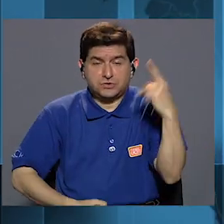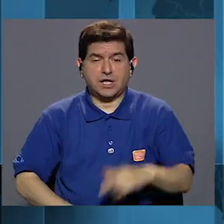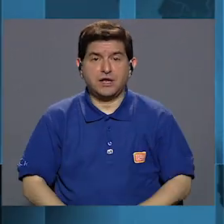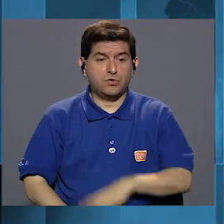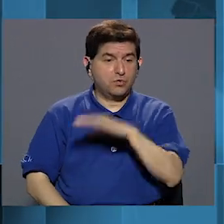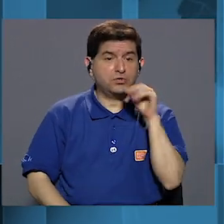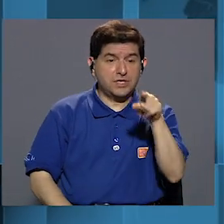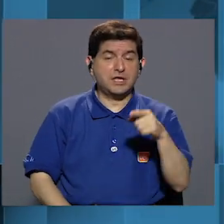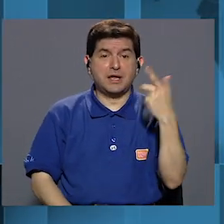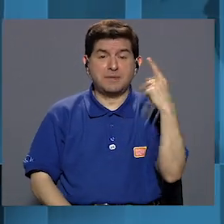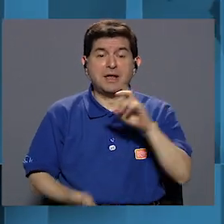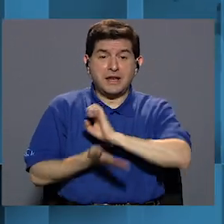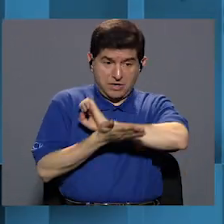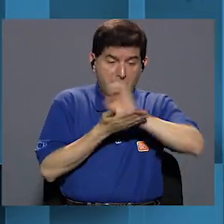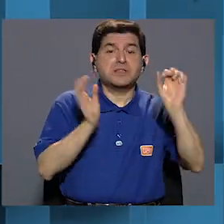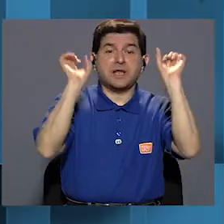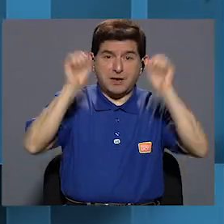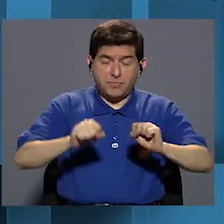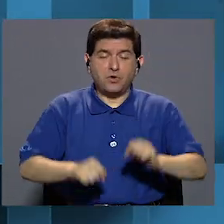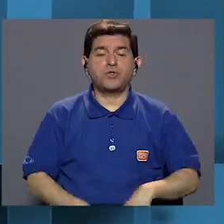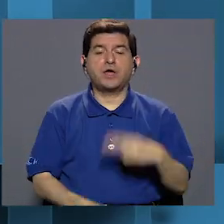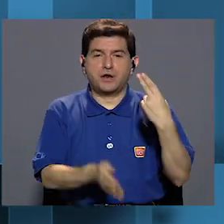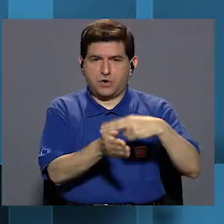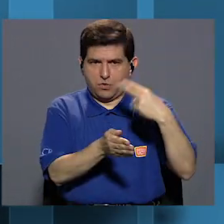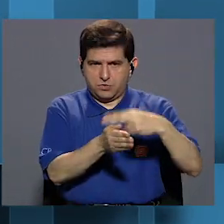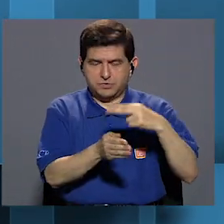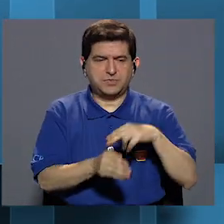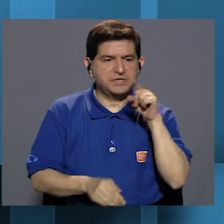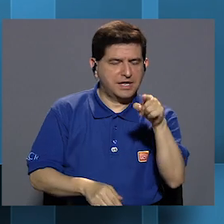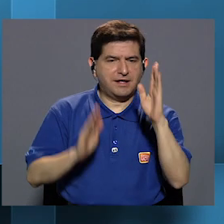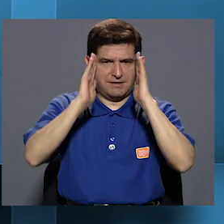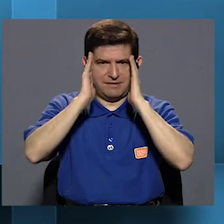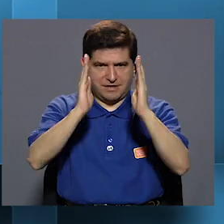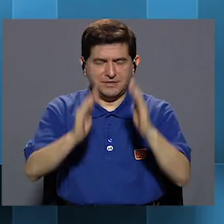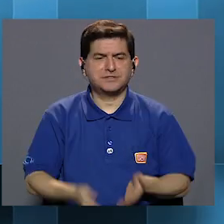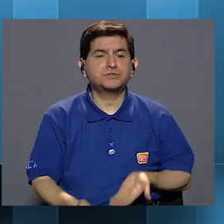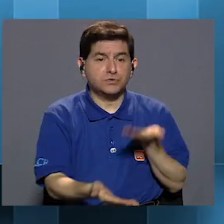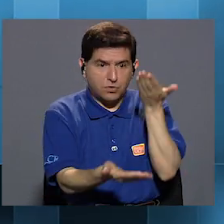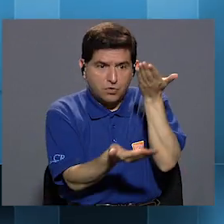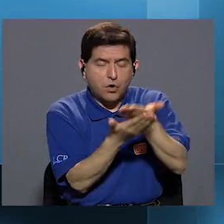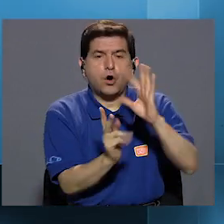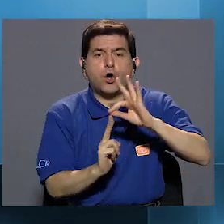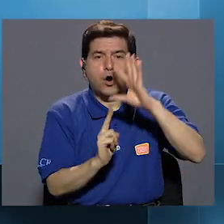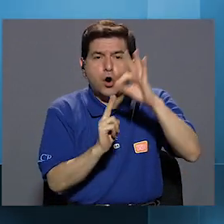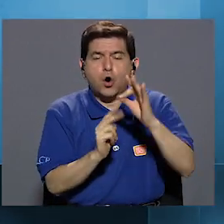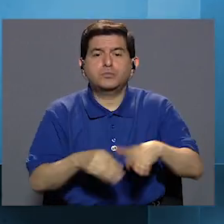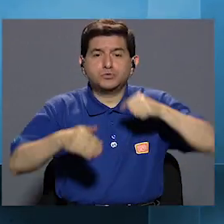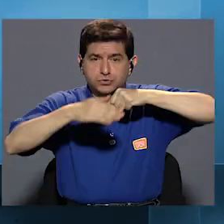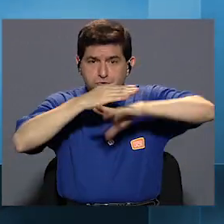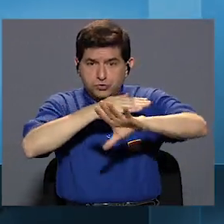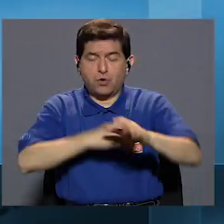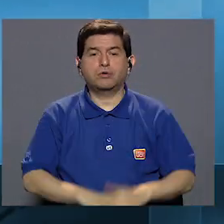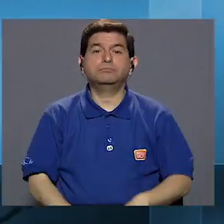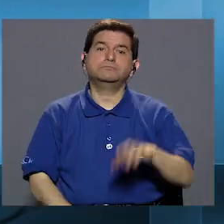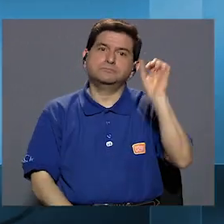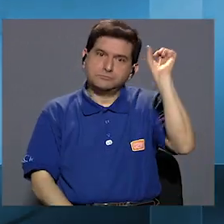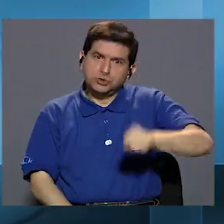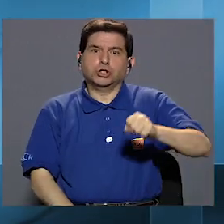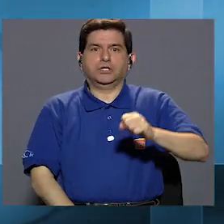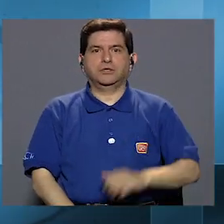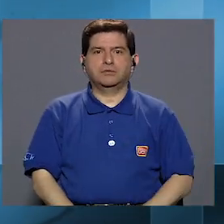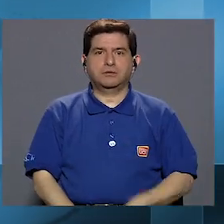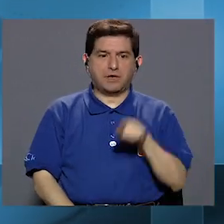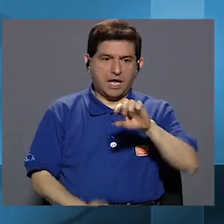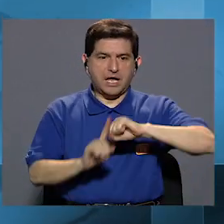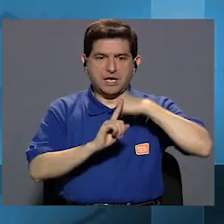corren riesgo y que este riesgo es evitable si el centro hospitalario en donde la atienden y ofrece la opción de abortar, pues